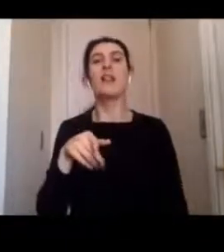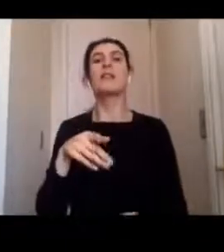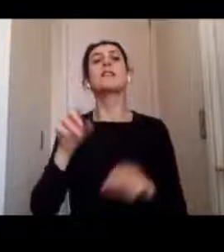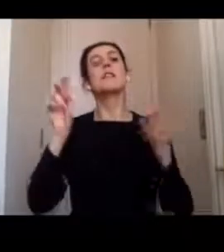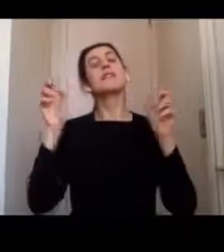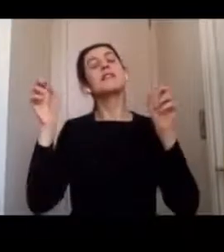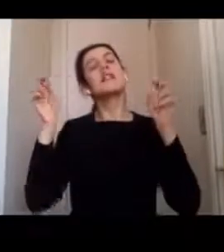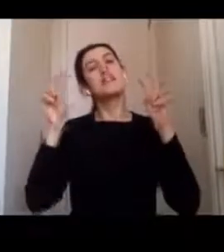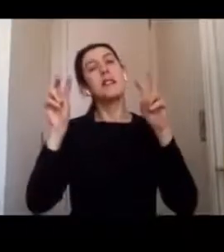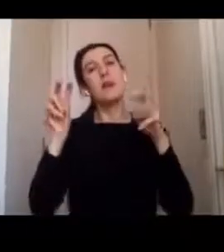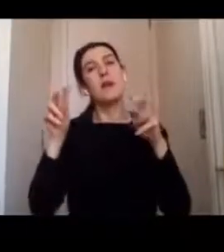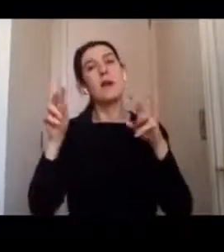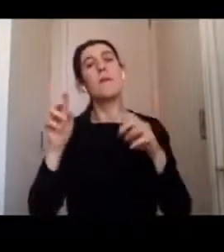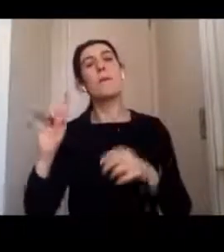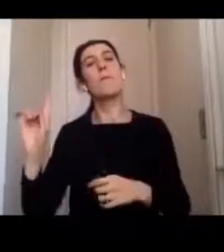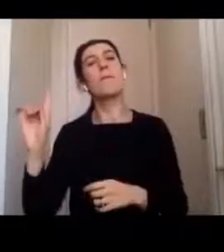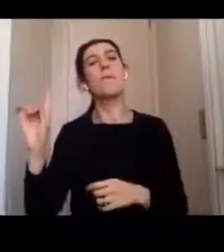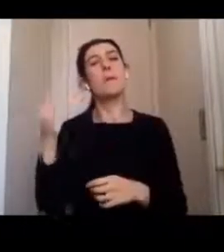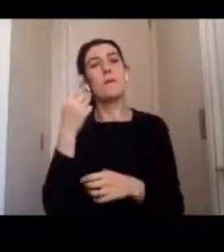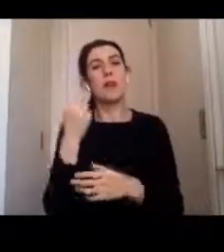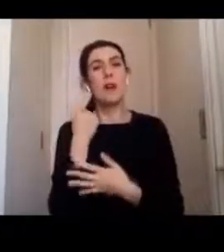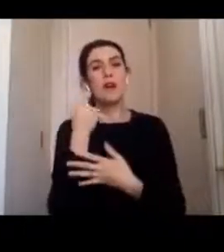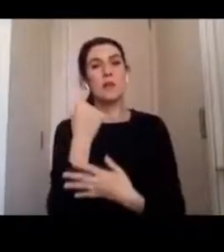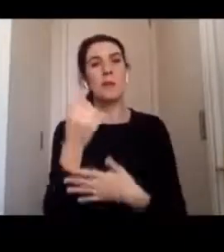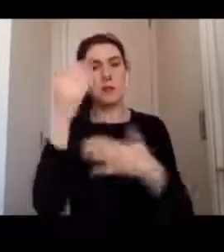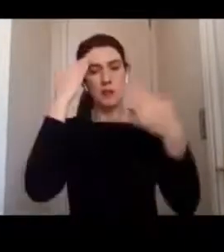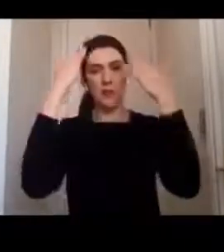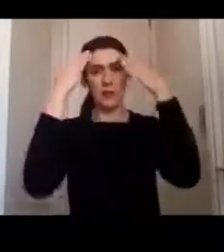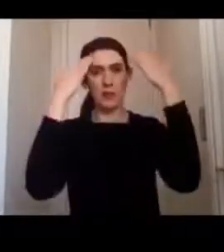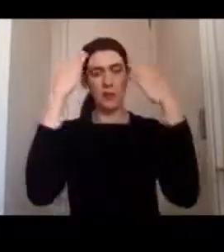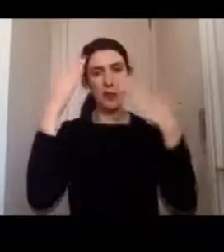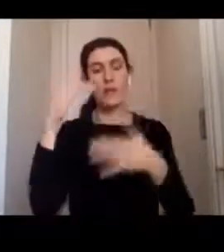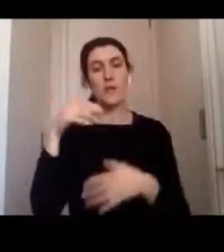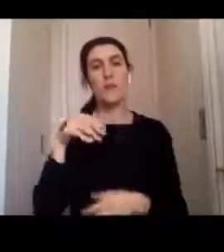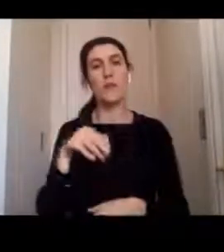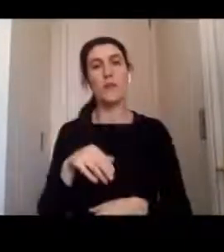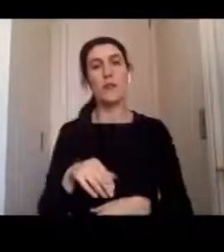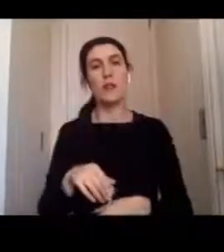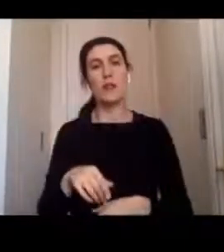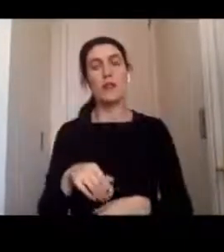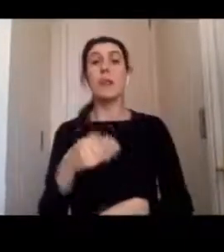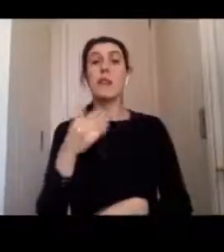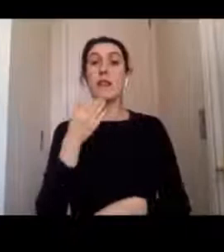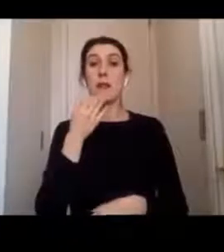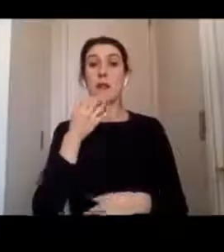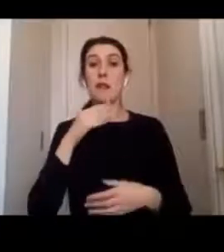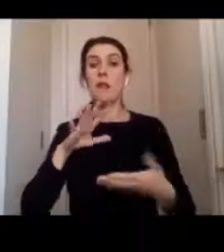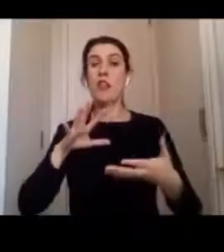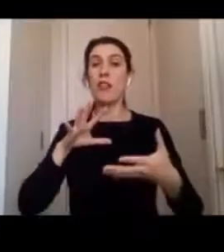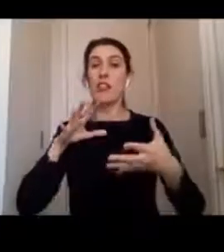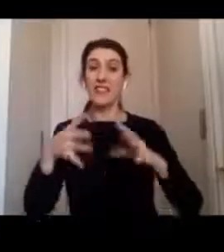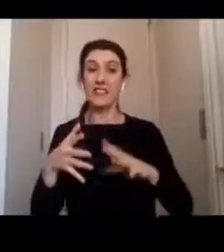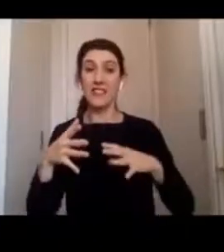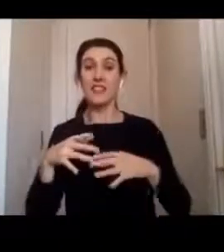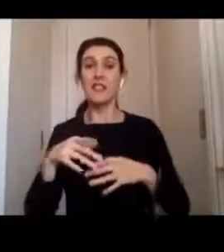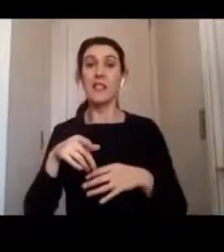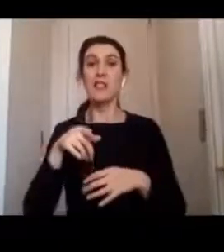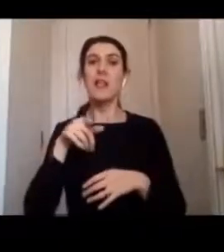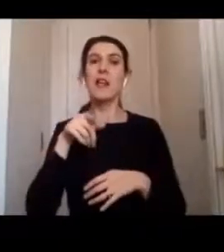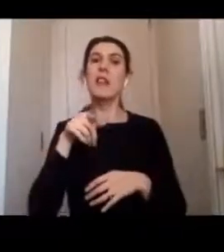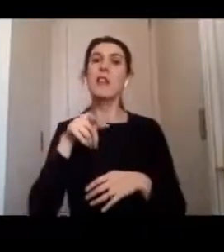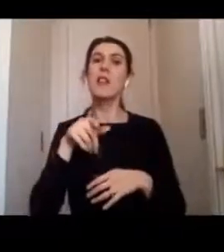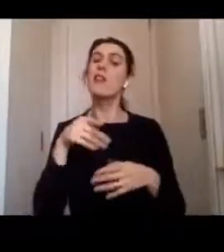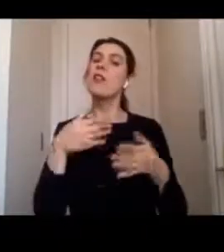psicológicos, actualmente está realizando estudios de grado sobre la gestión de desastres, programa impartido por la Universidad Complutense de Madrid.